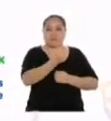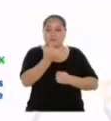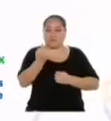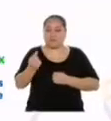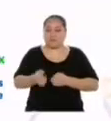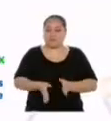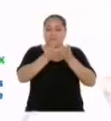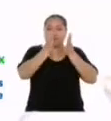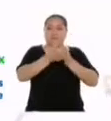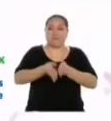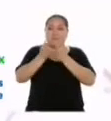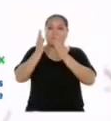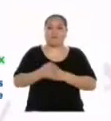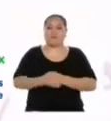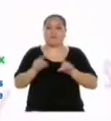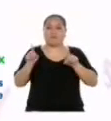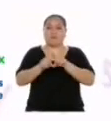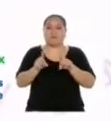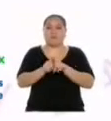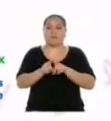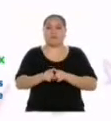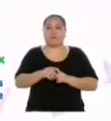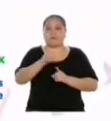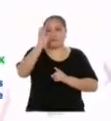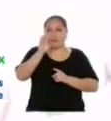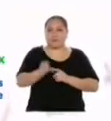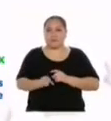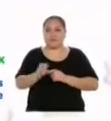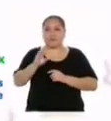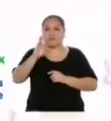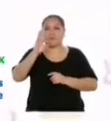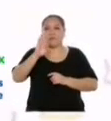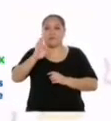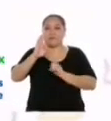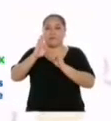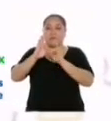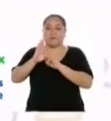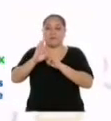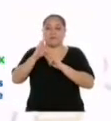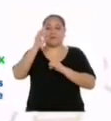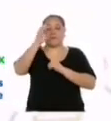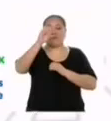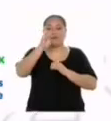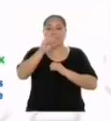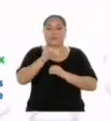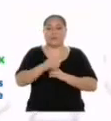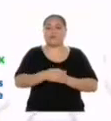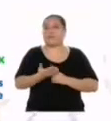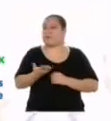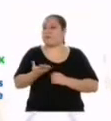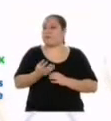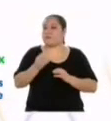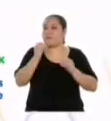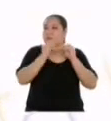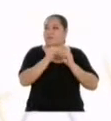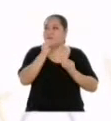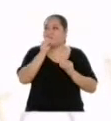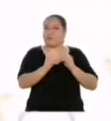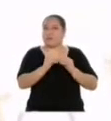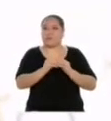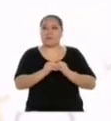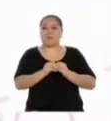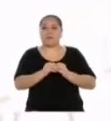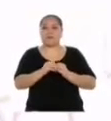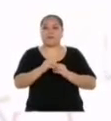cada barra. Y también la columna de frecuencia absoluta. Nos quedamos con esta información. ¿Y ahora qué hacemos? Trazamos un sistema de